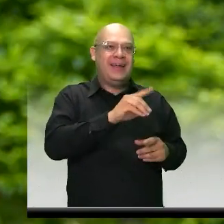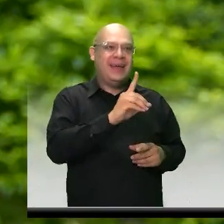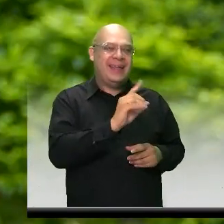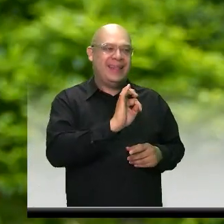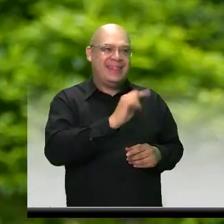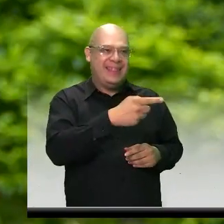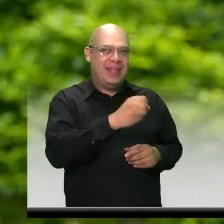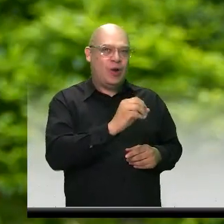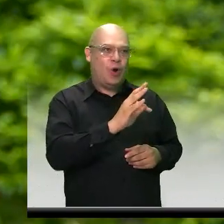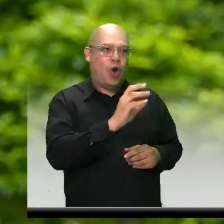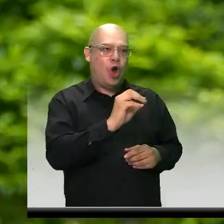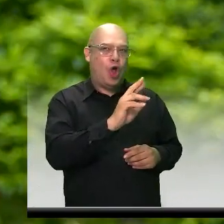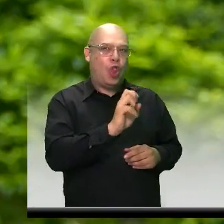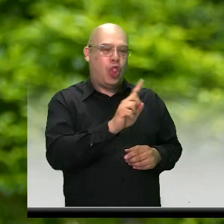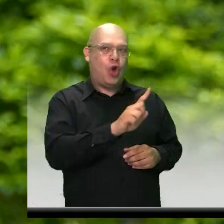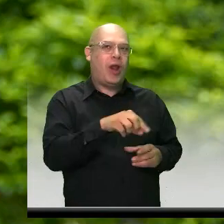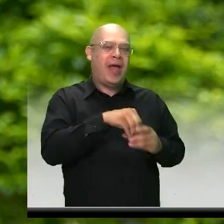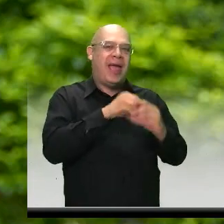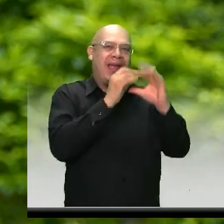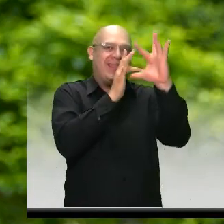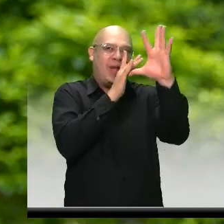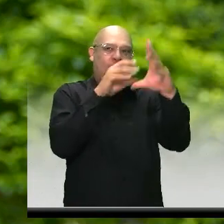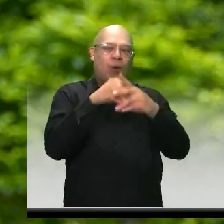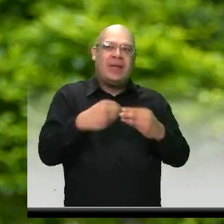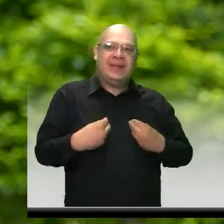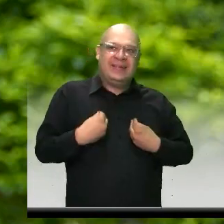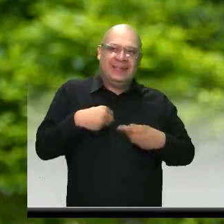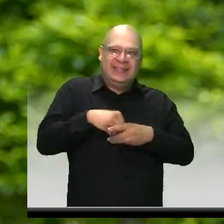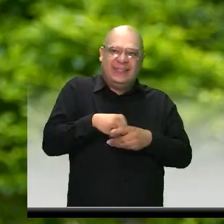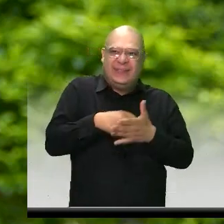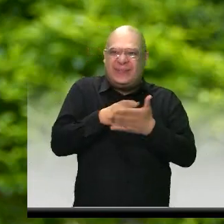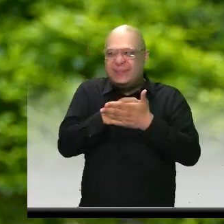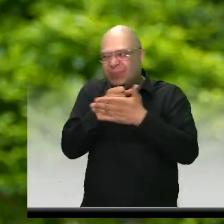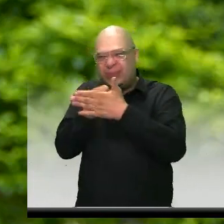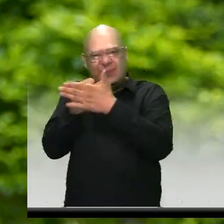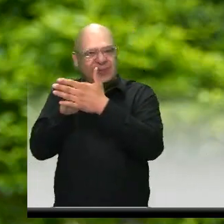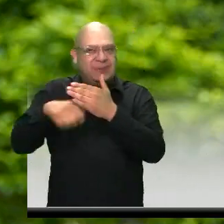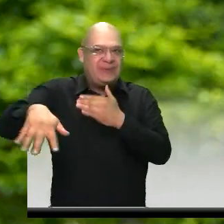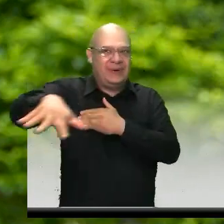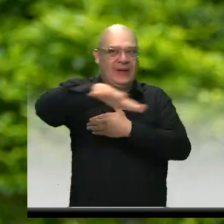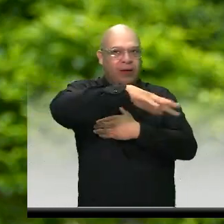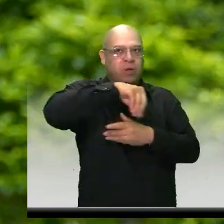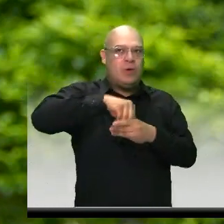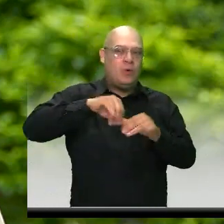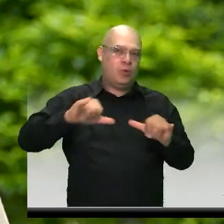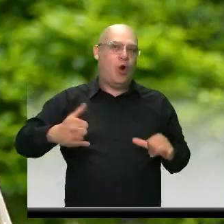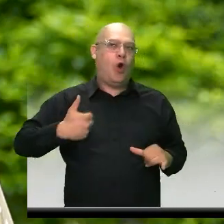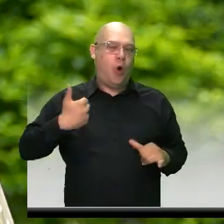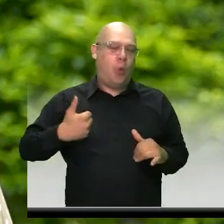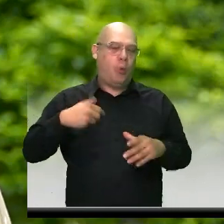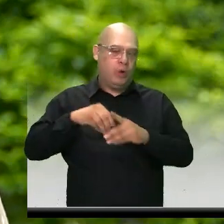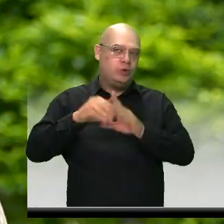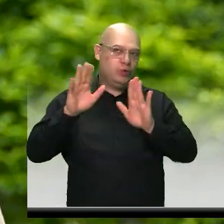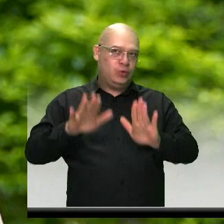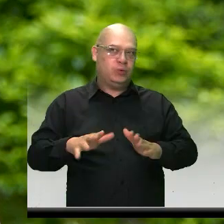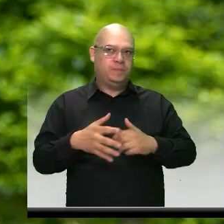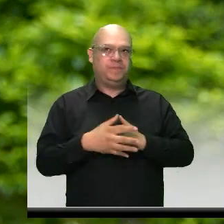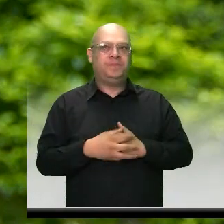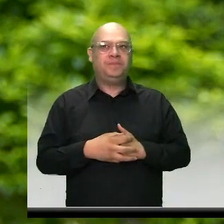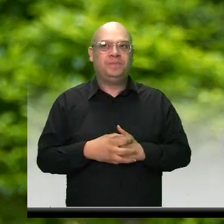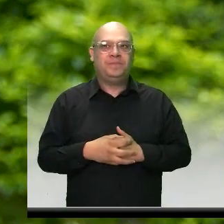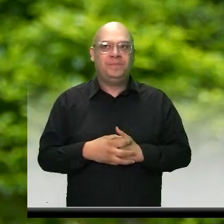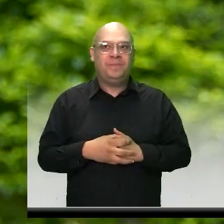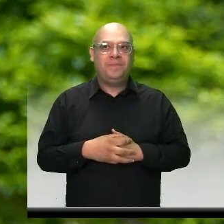Itagüí, que le ha tocado y le tocó batallar por acá cuando estaba joven y todo, se le ha visto la